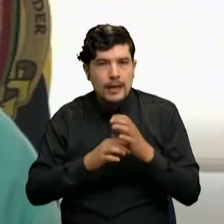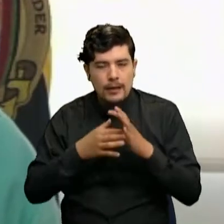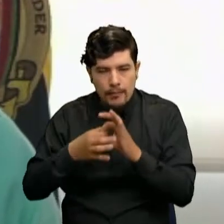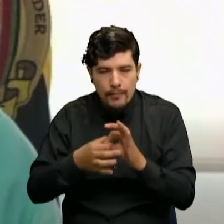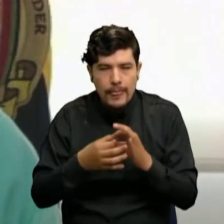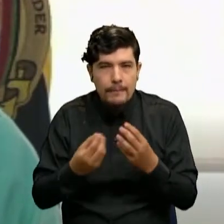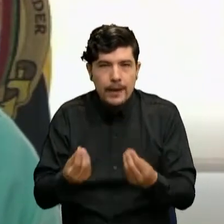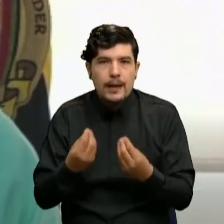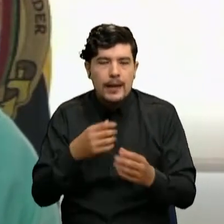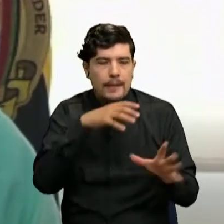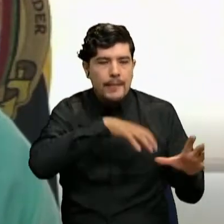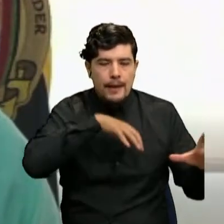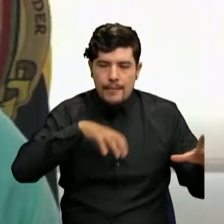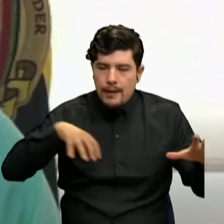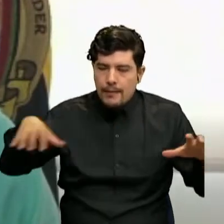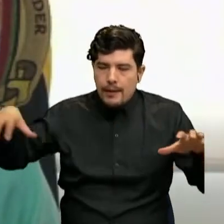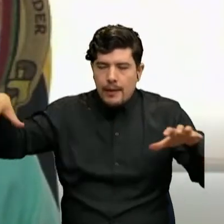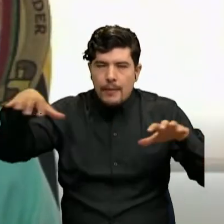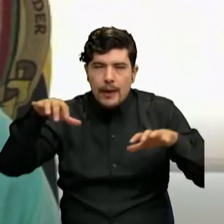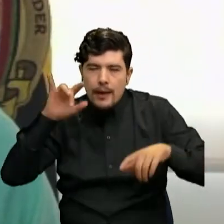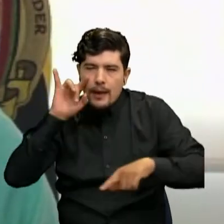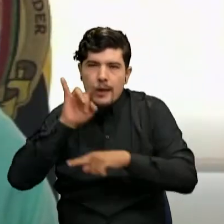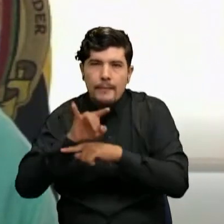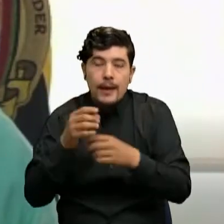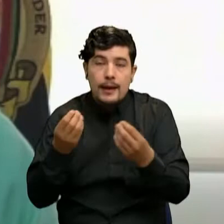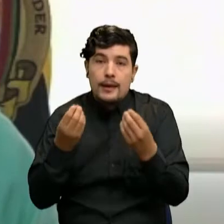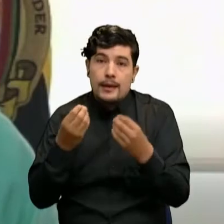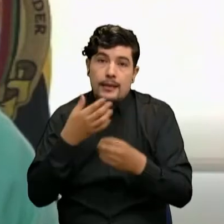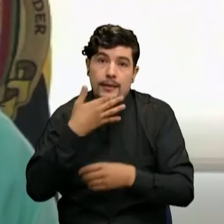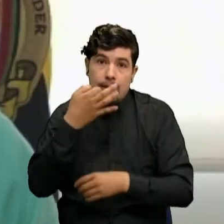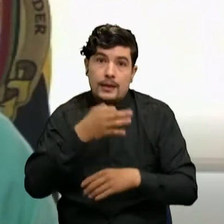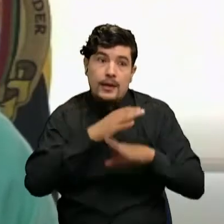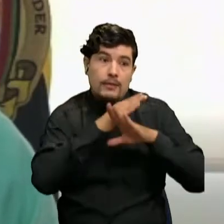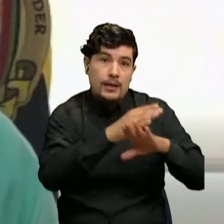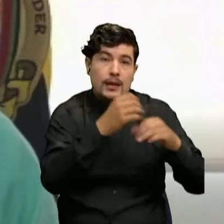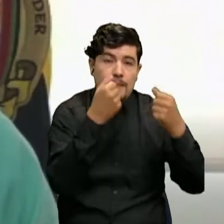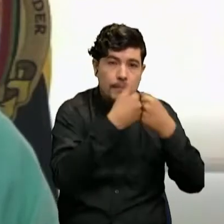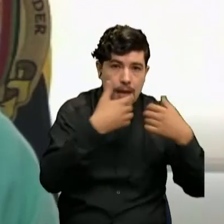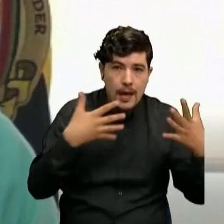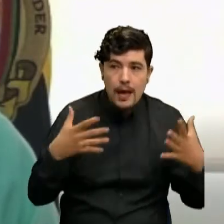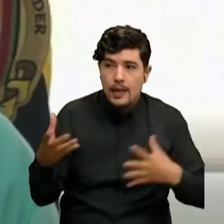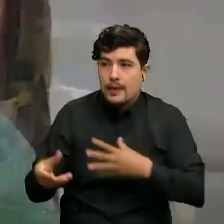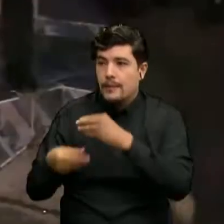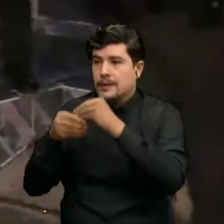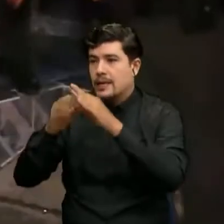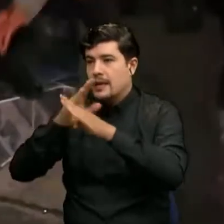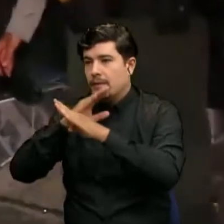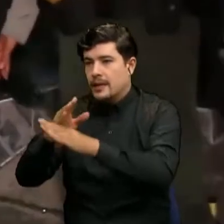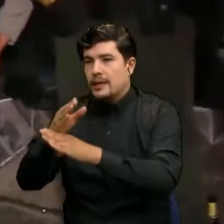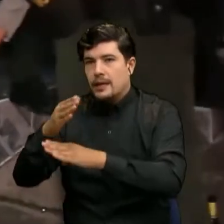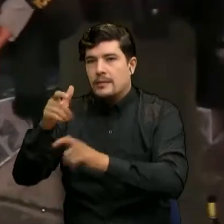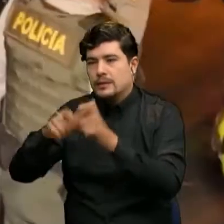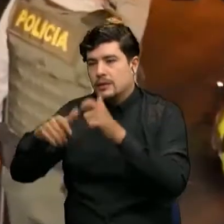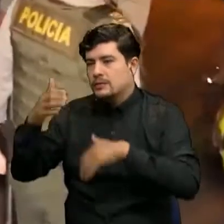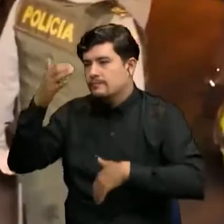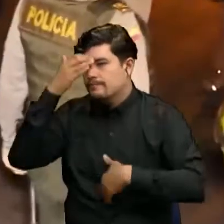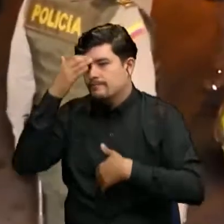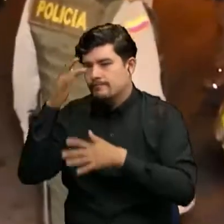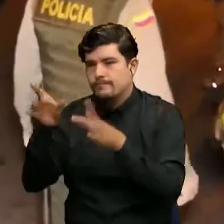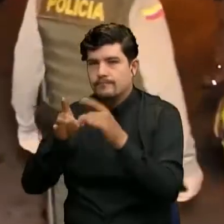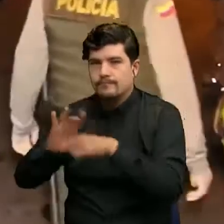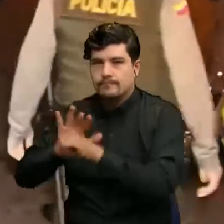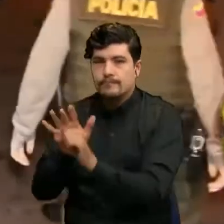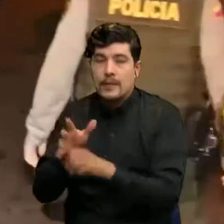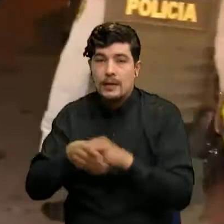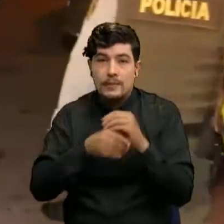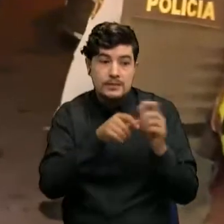y donde realmente también podamos evitar que también haya accidentalidad vial y sobre todo que reprendamos a los conductores